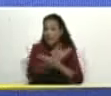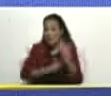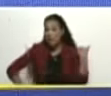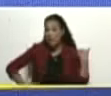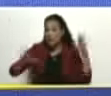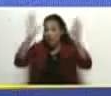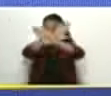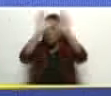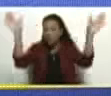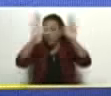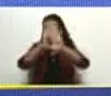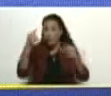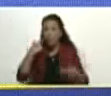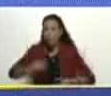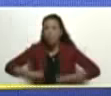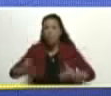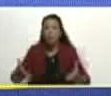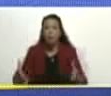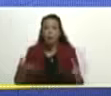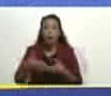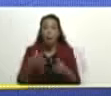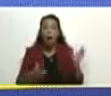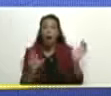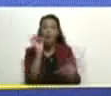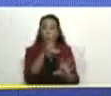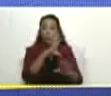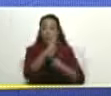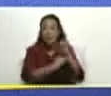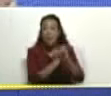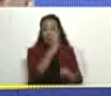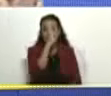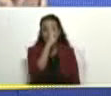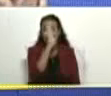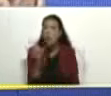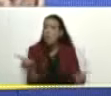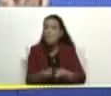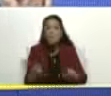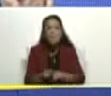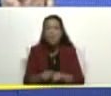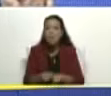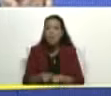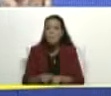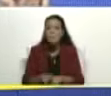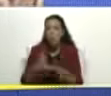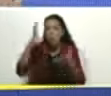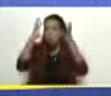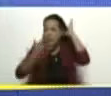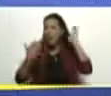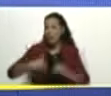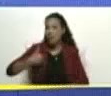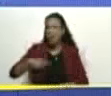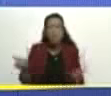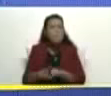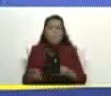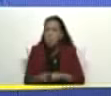paquetazo para entregar el país al Fondo Monetario Internacional lo mismo que está haciendo mi ley en Argentina